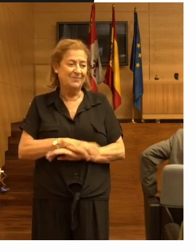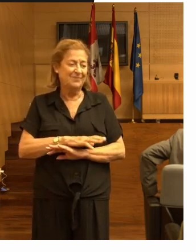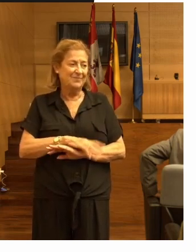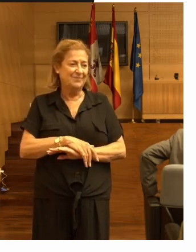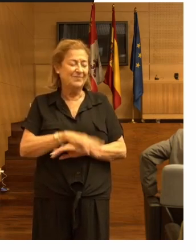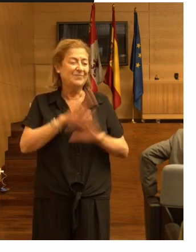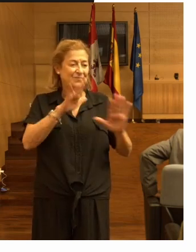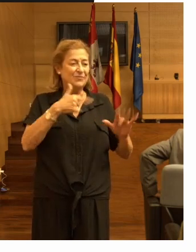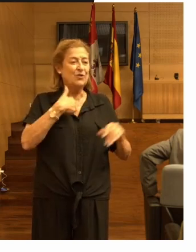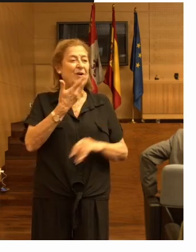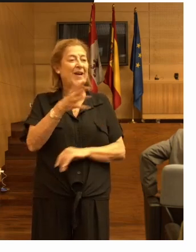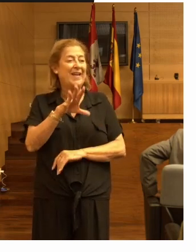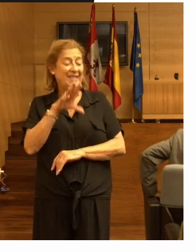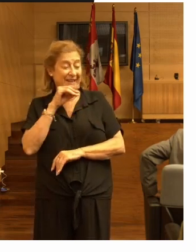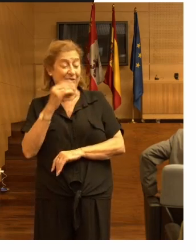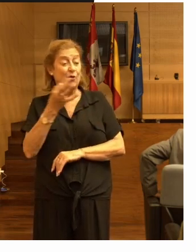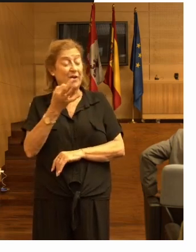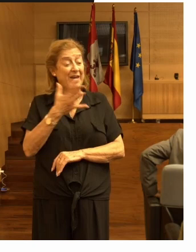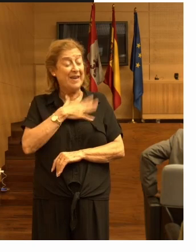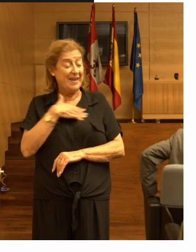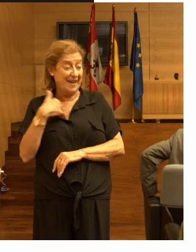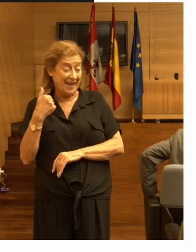entiendo que quiera